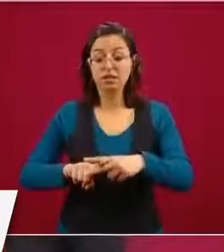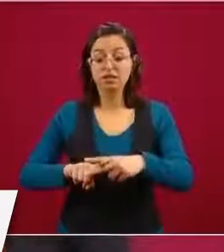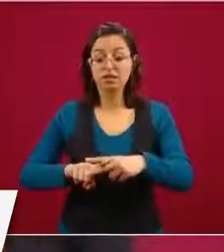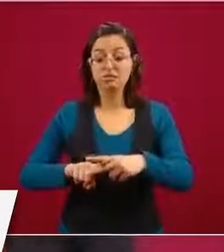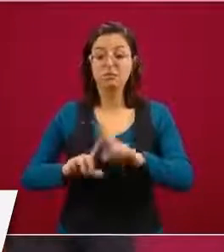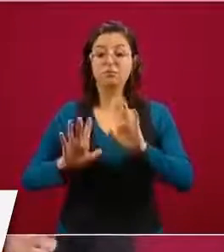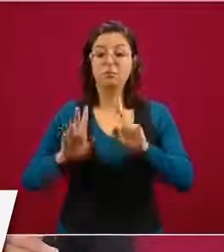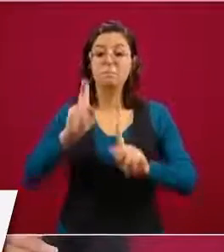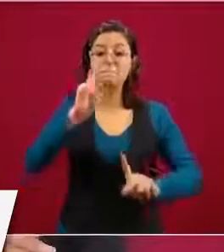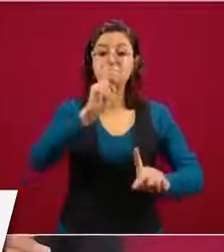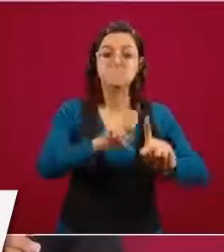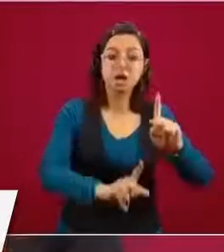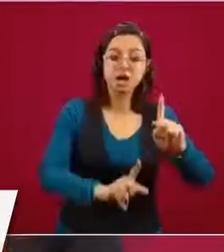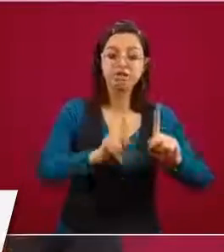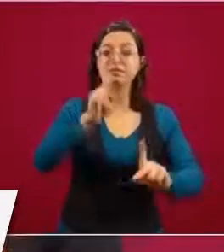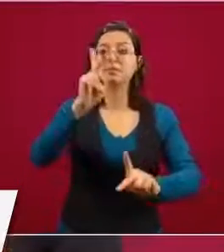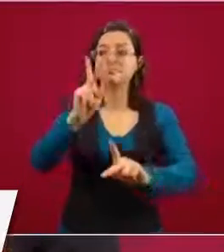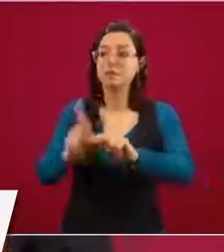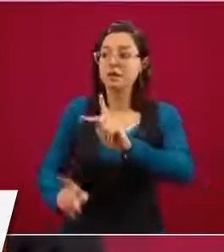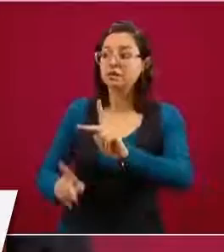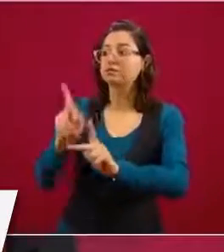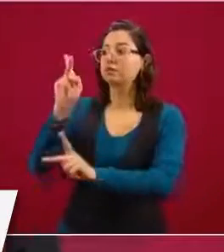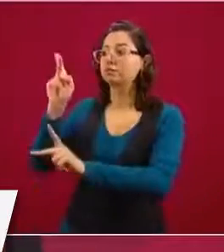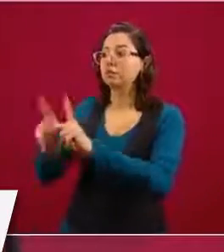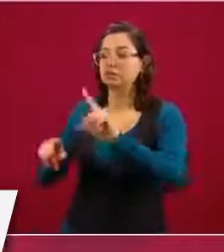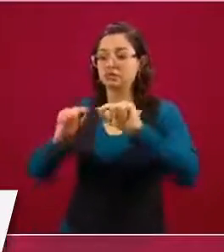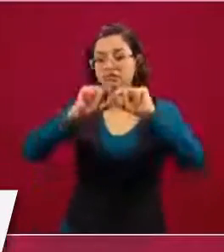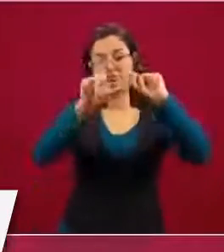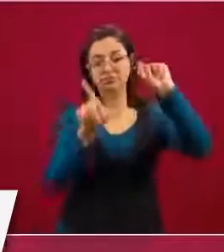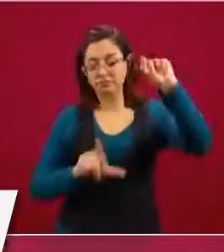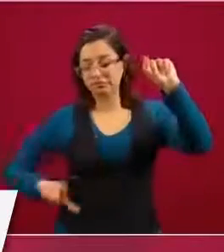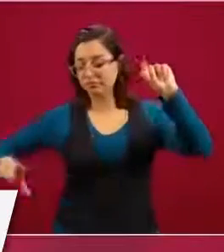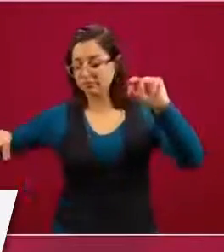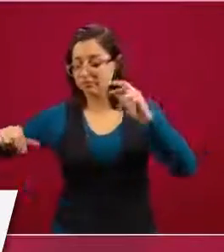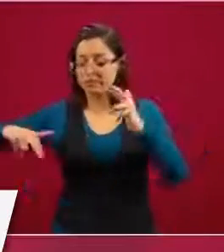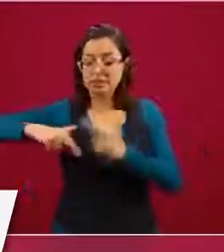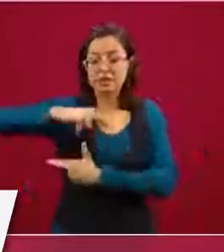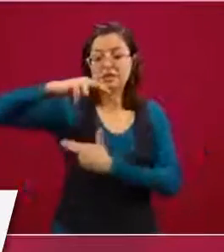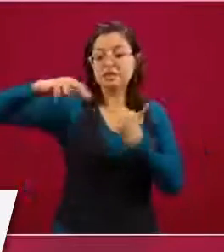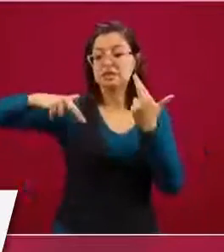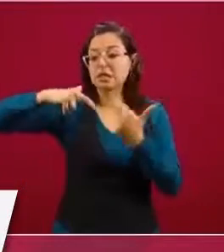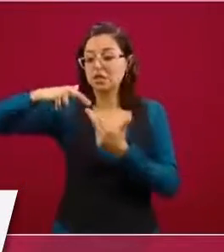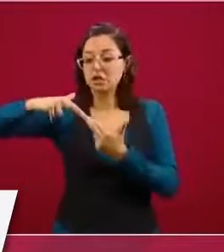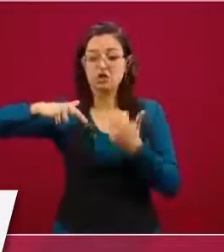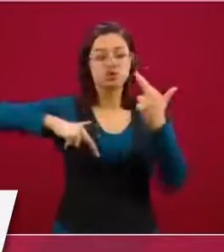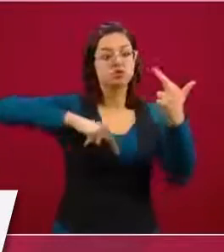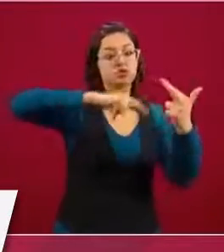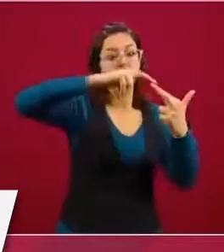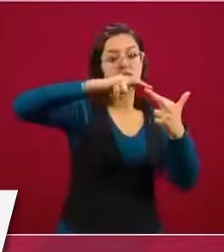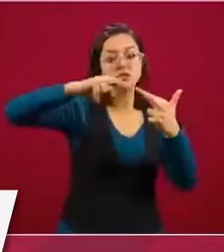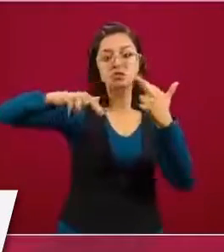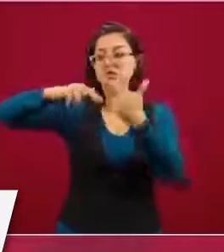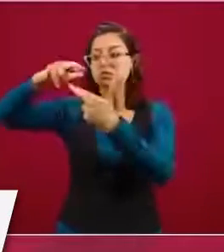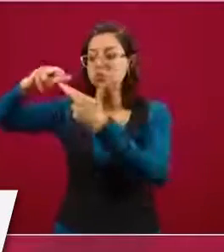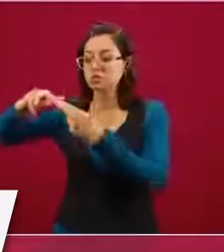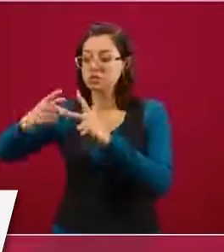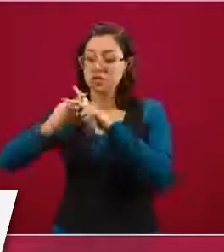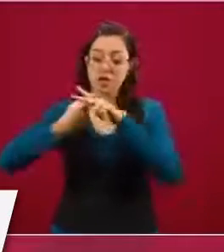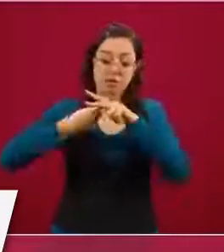algunas partes del país, también que donde se inicie